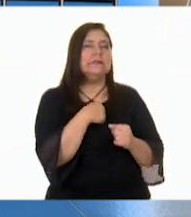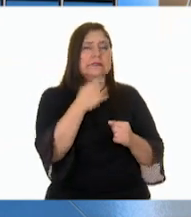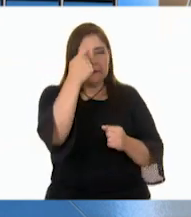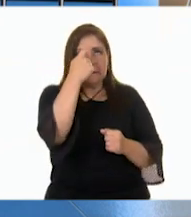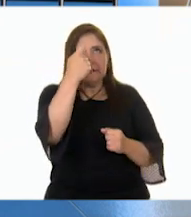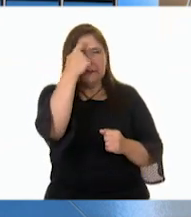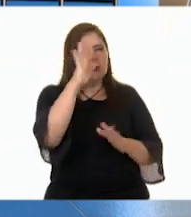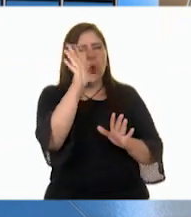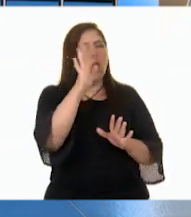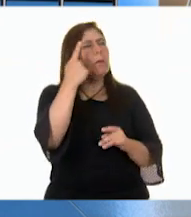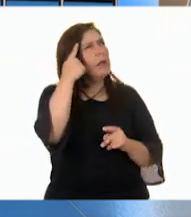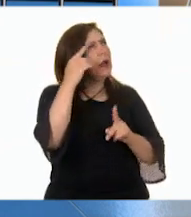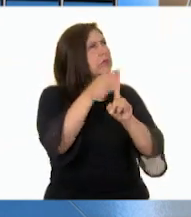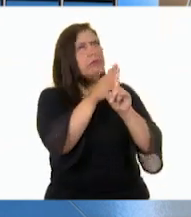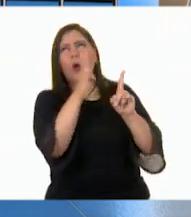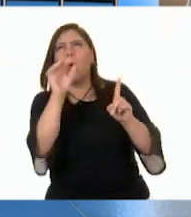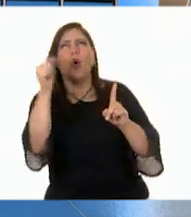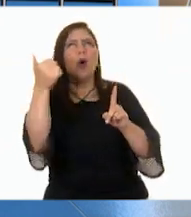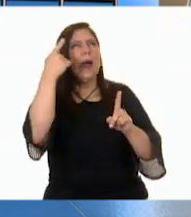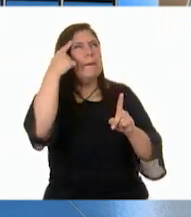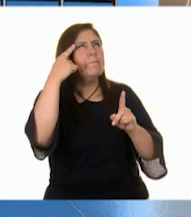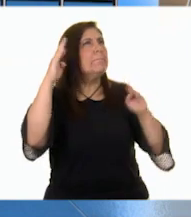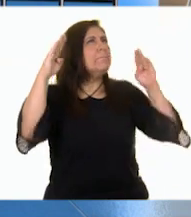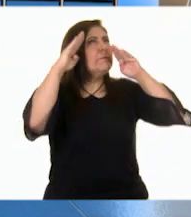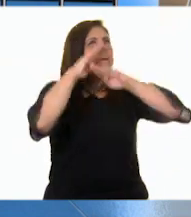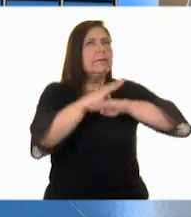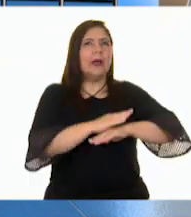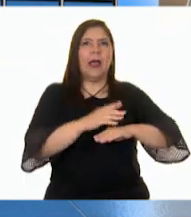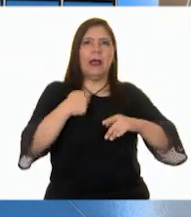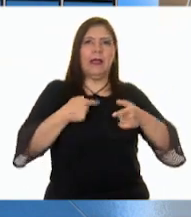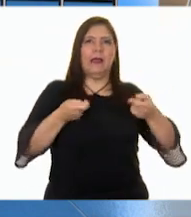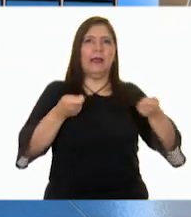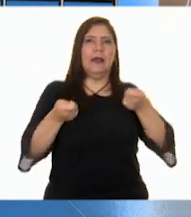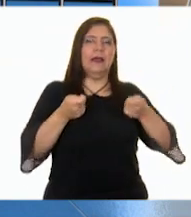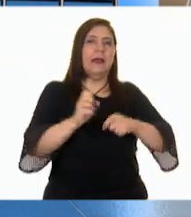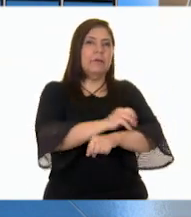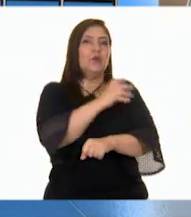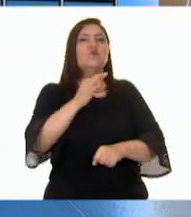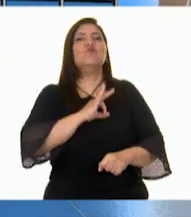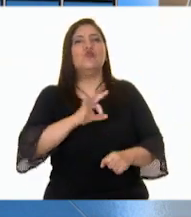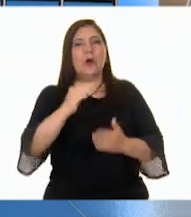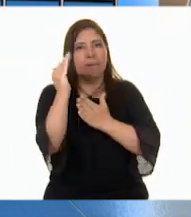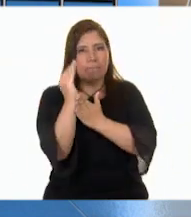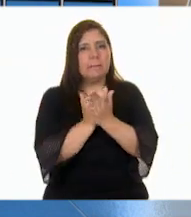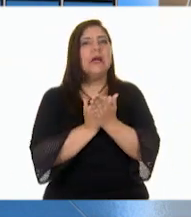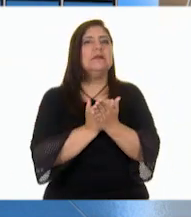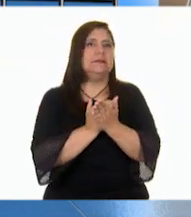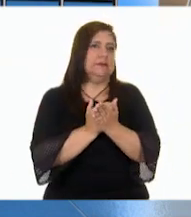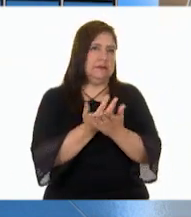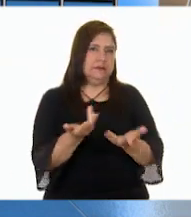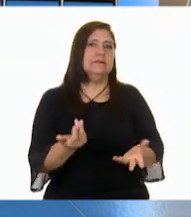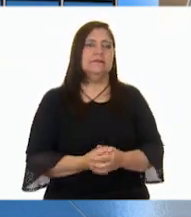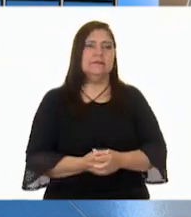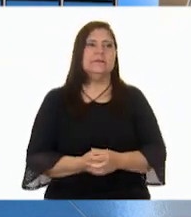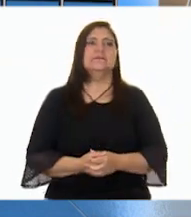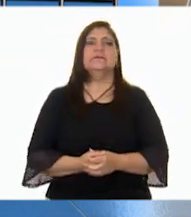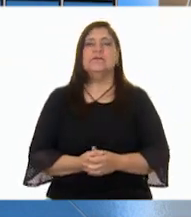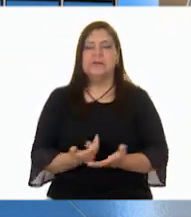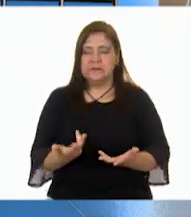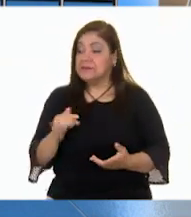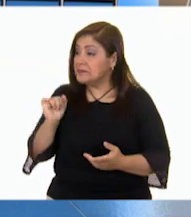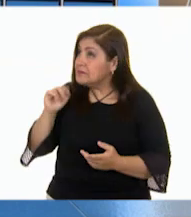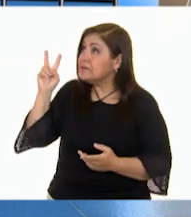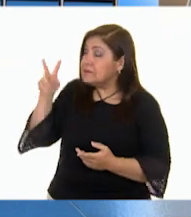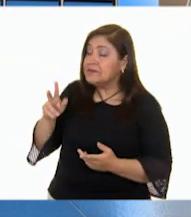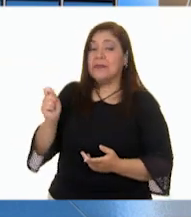de una situación desagradable, es más fácil regular nuestras emociones? Sí, cierto. Y, bueno, ahora que ya